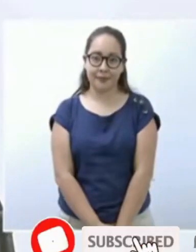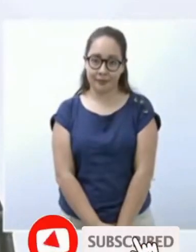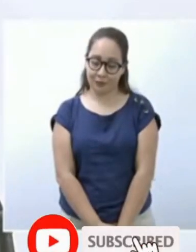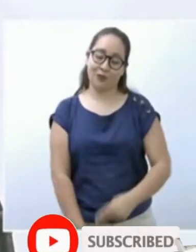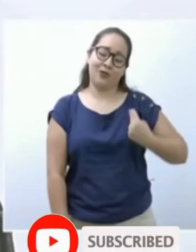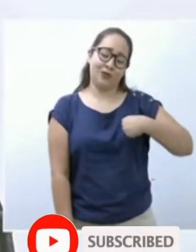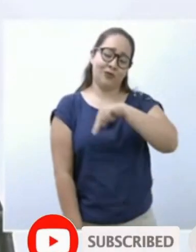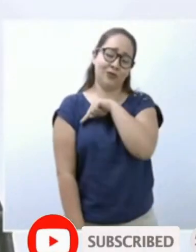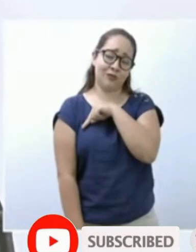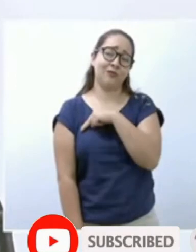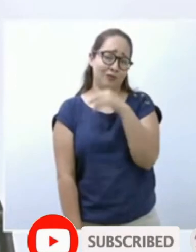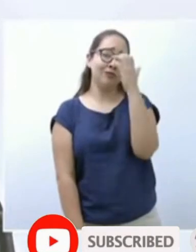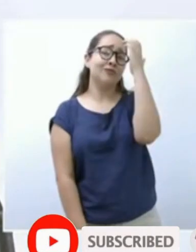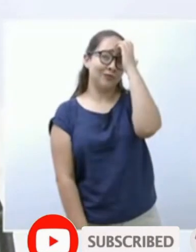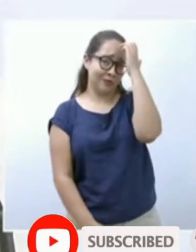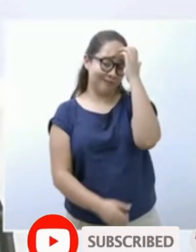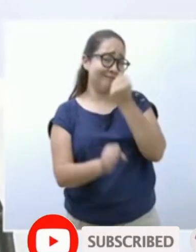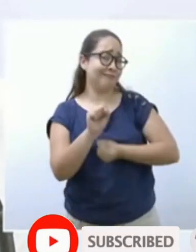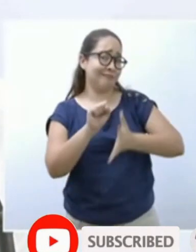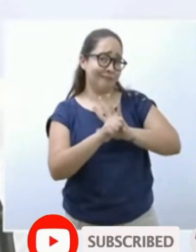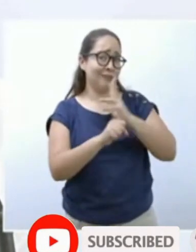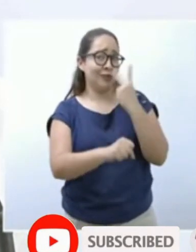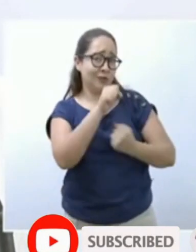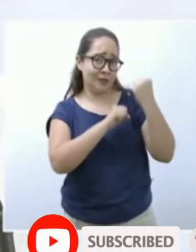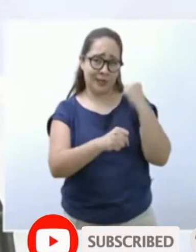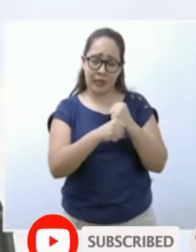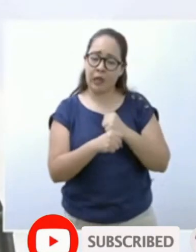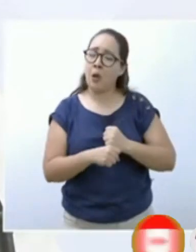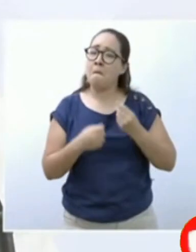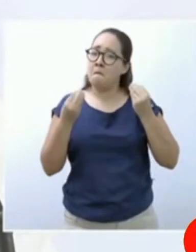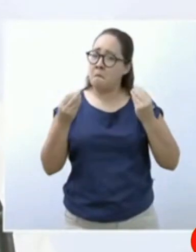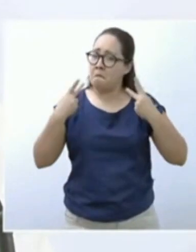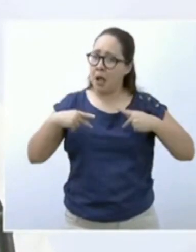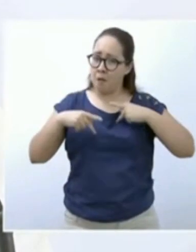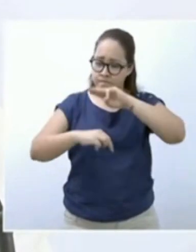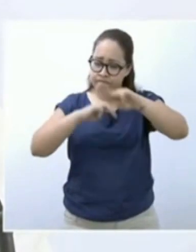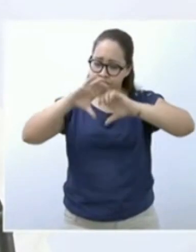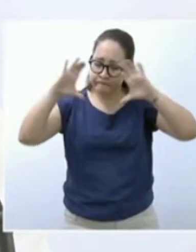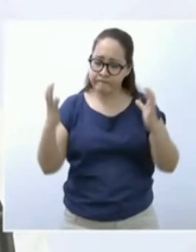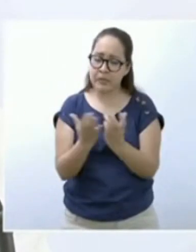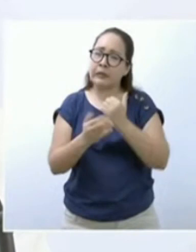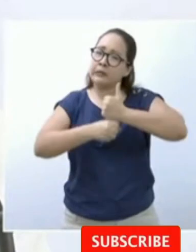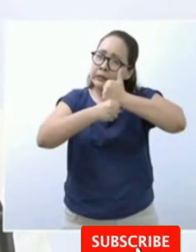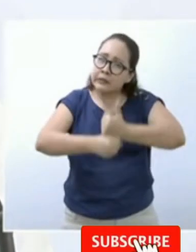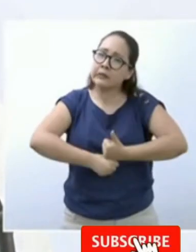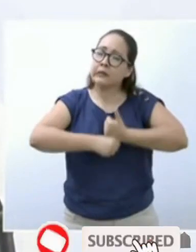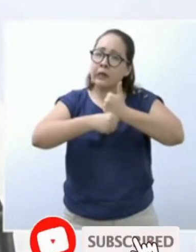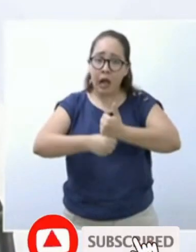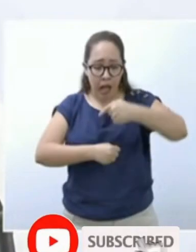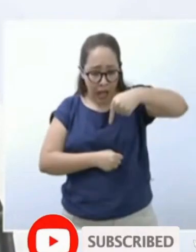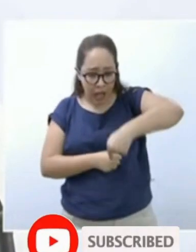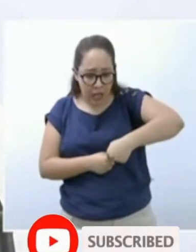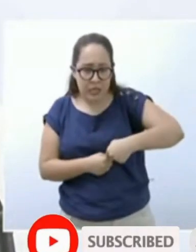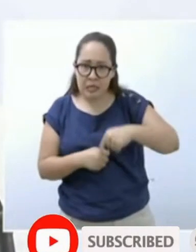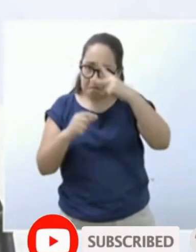Sabemos lo que esta pandemia nos ha golpeado a todos en el mundo, pero aquí en México nunca faltó